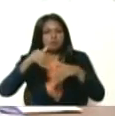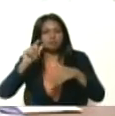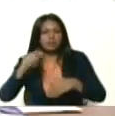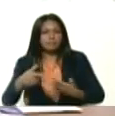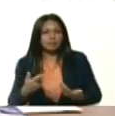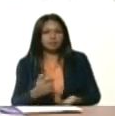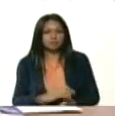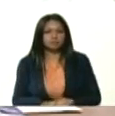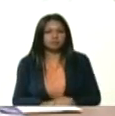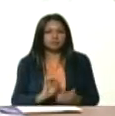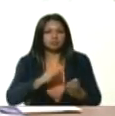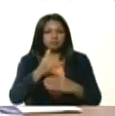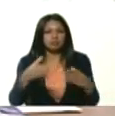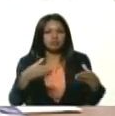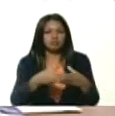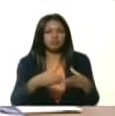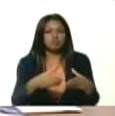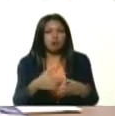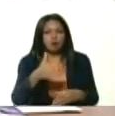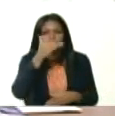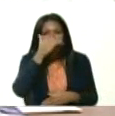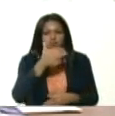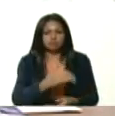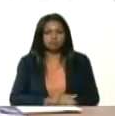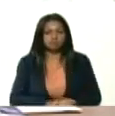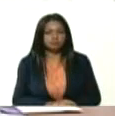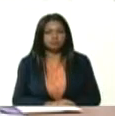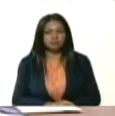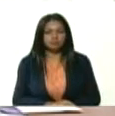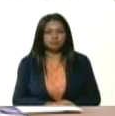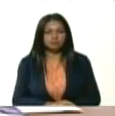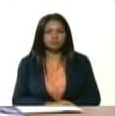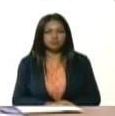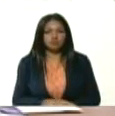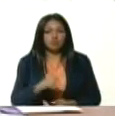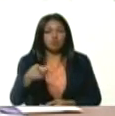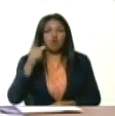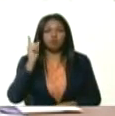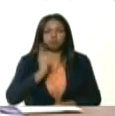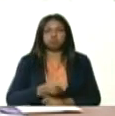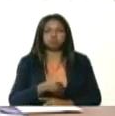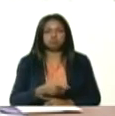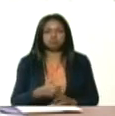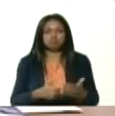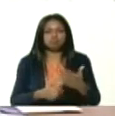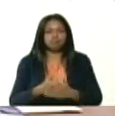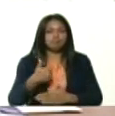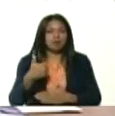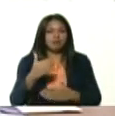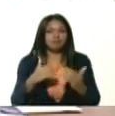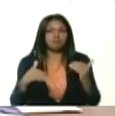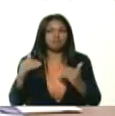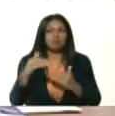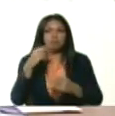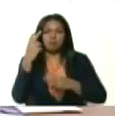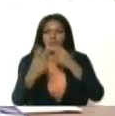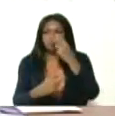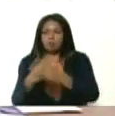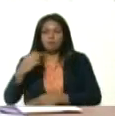Planes de grupos terroristas. Por eso he ordenado incrementar el patrullaje